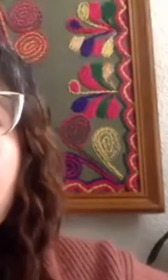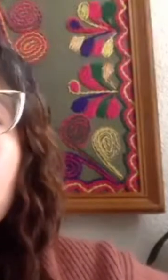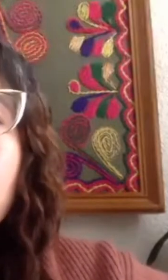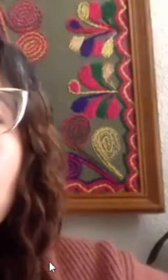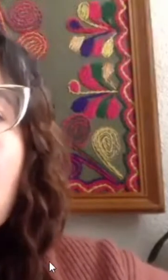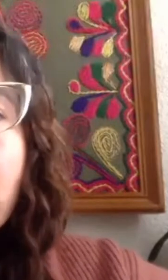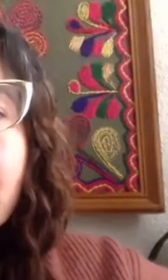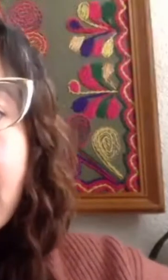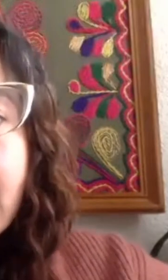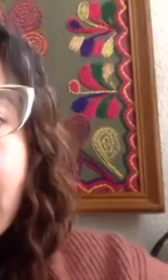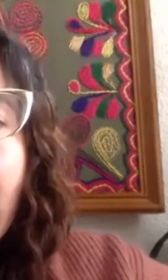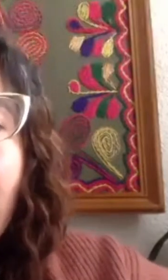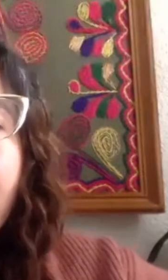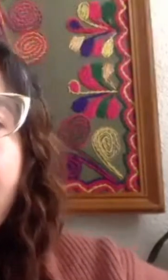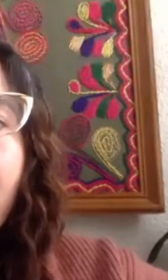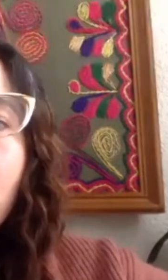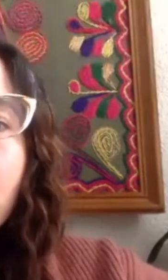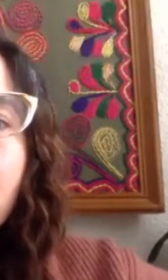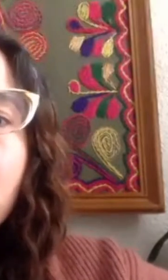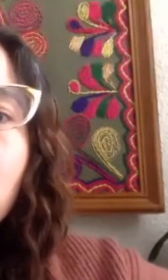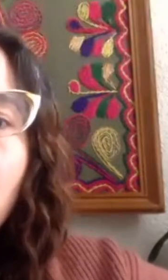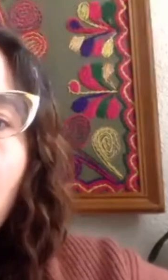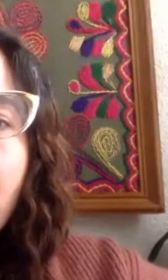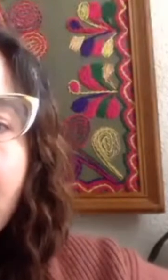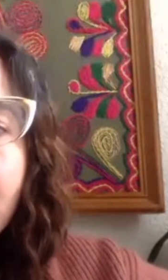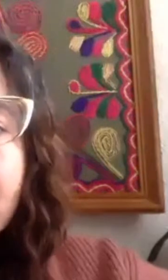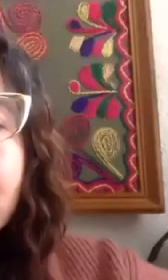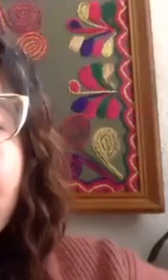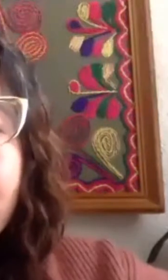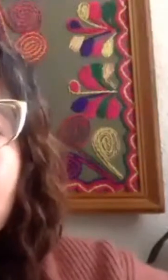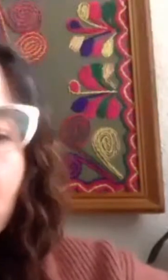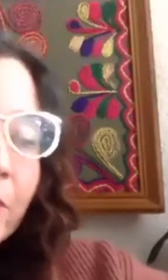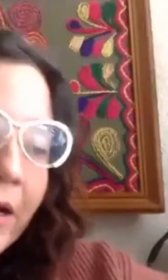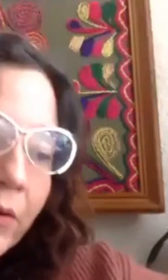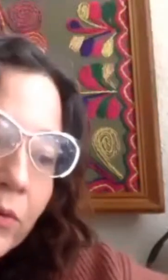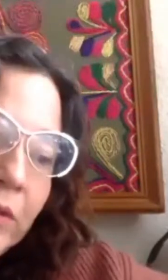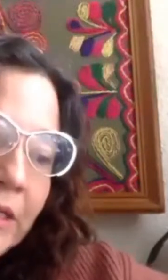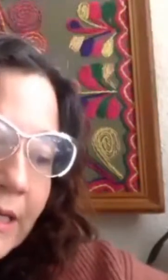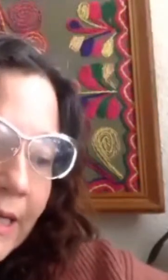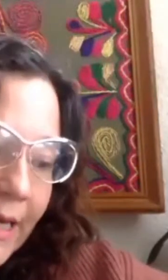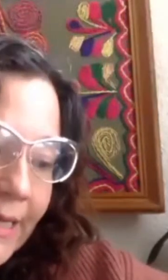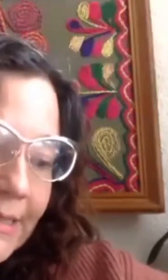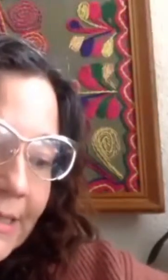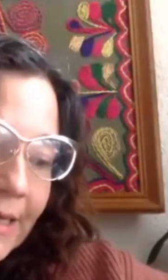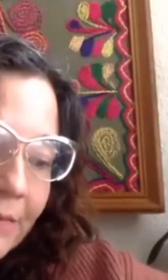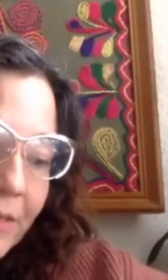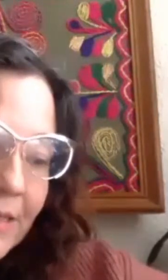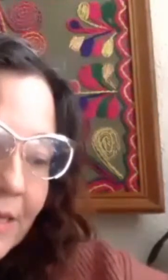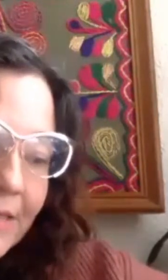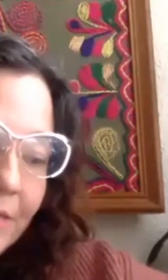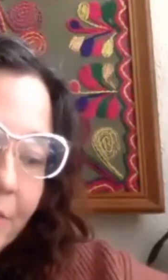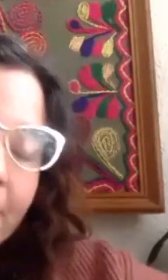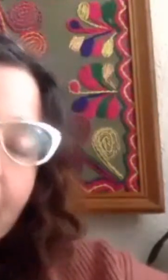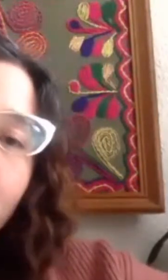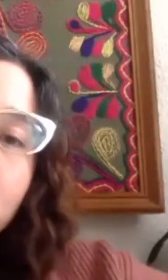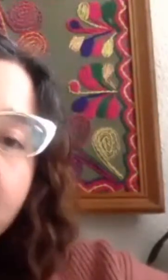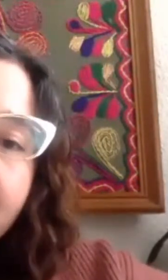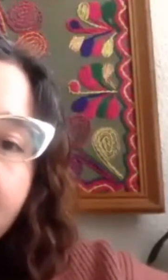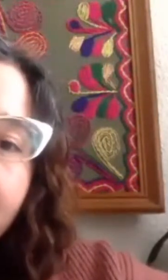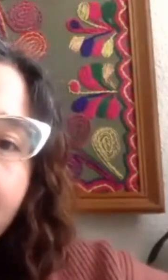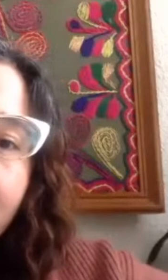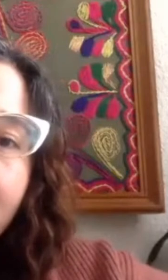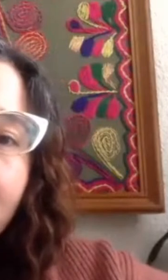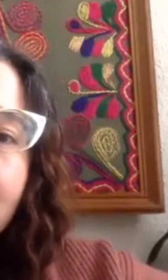coordinador de cultura UNAM, ha dejado clara como eje central de nuestro trabajo, que es pensar siempre la